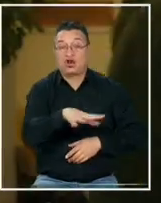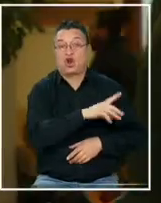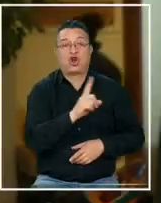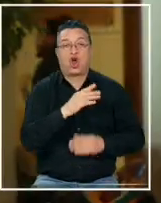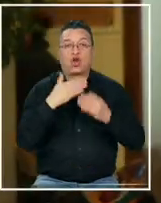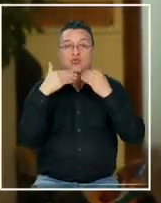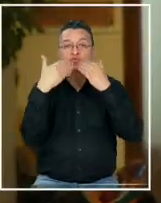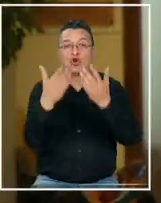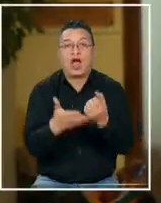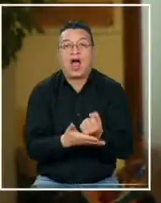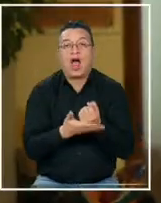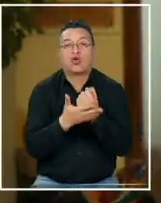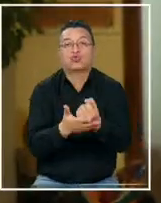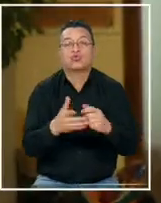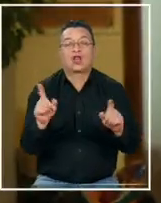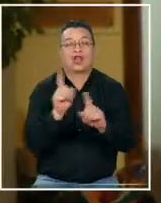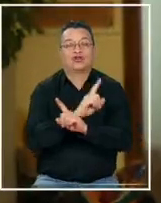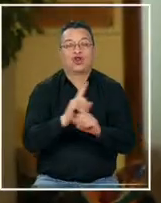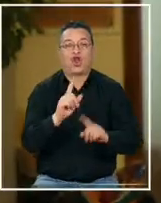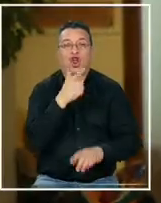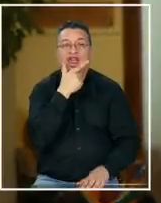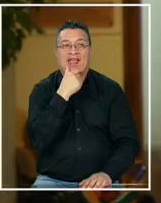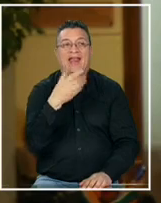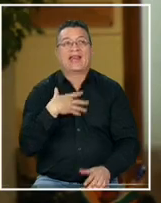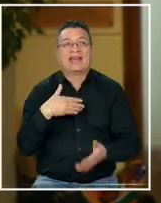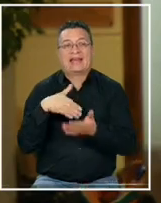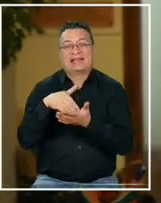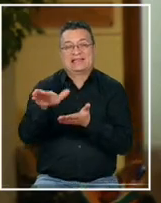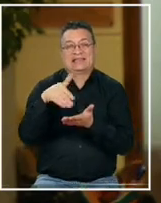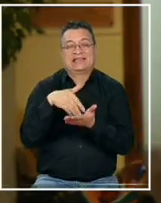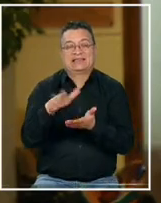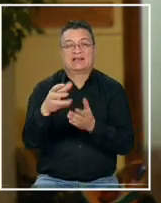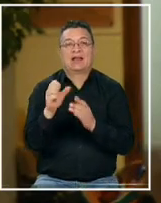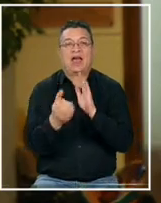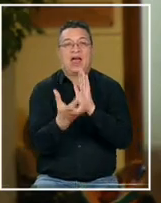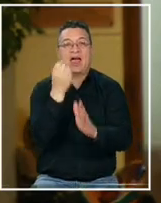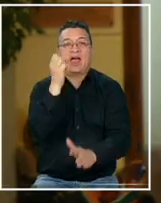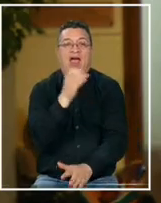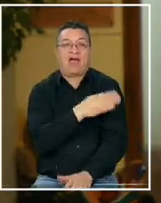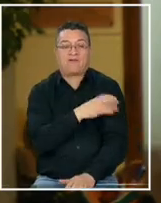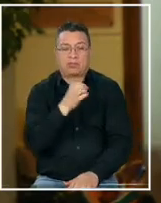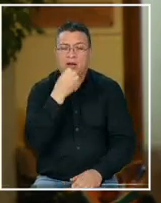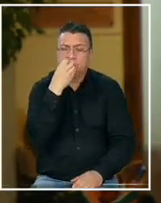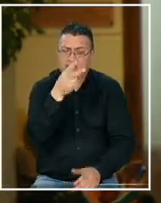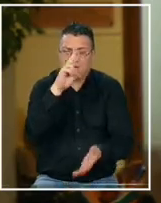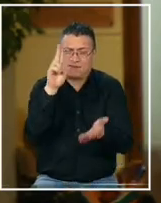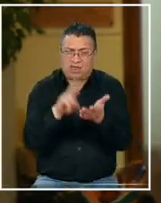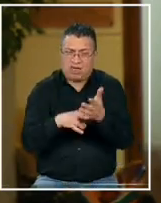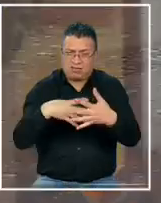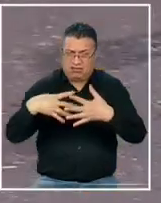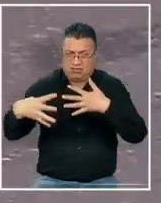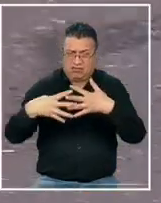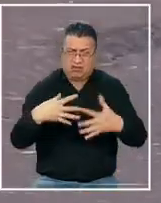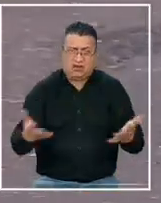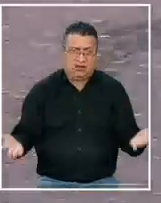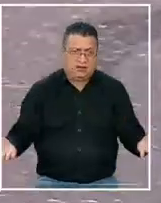ayudas a la clase media y a la clase media emergente y quieren rechazar los retiros. Hay que ser sinceros con la gente, hay que ser transparentes.